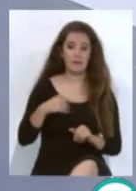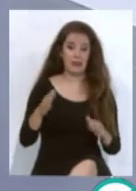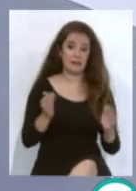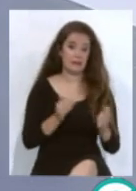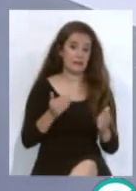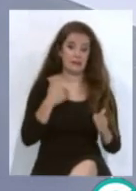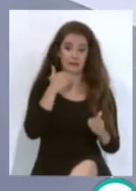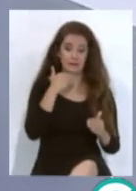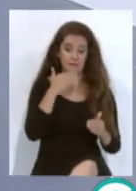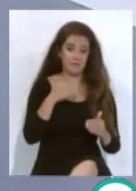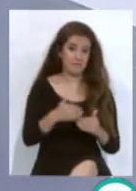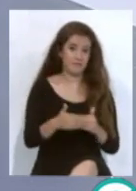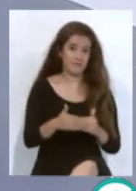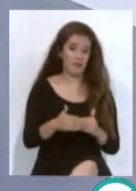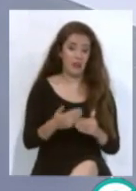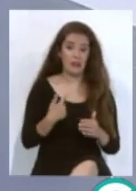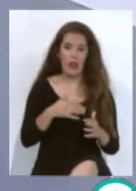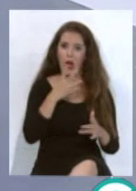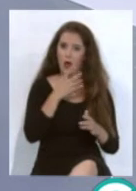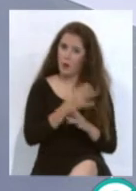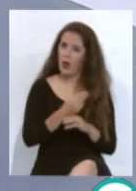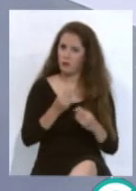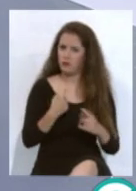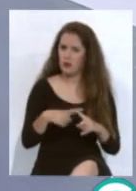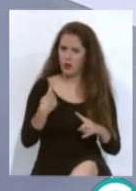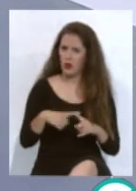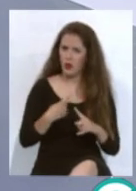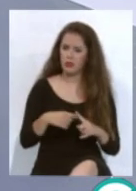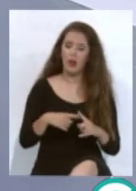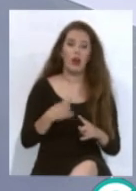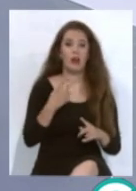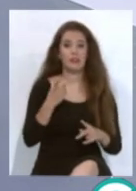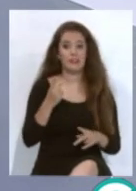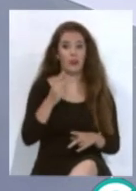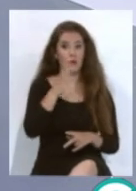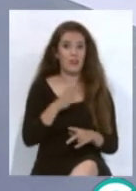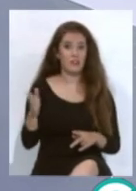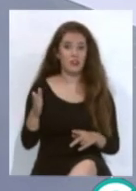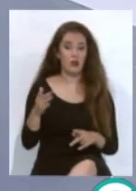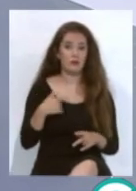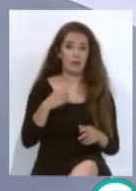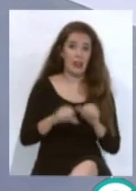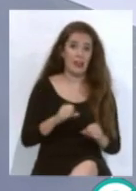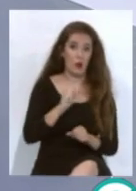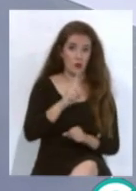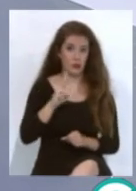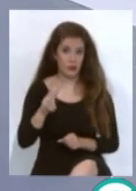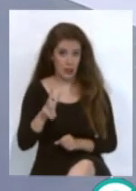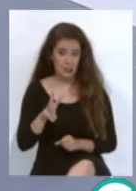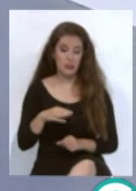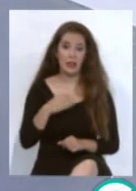finales se juegan muchas cosas. En segunda división A en la Liga 1-2-3 hace ya